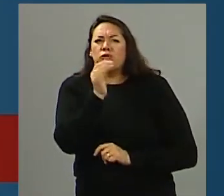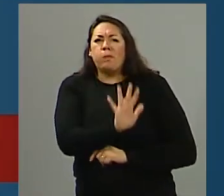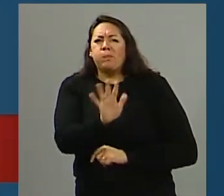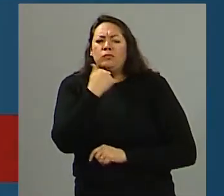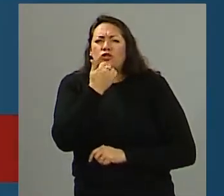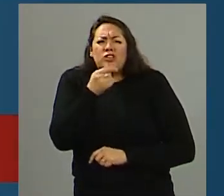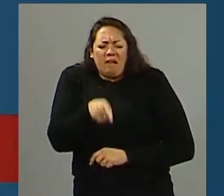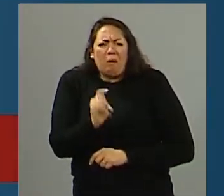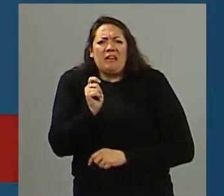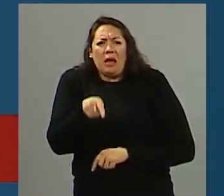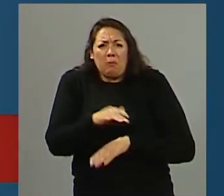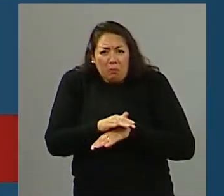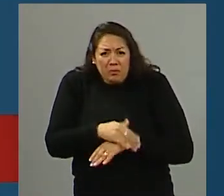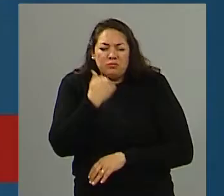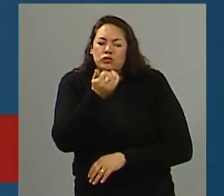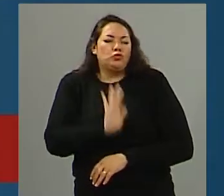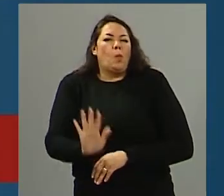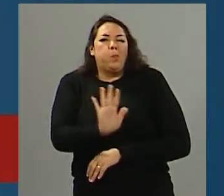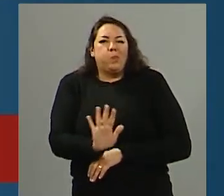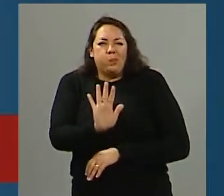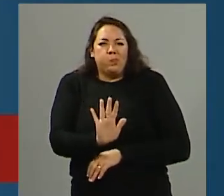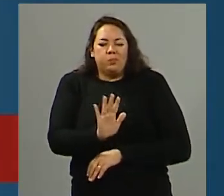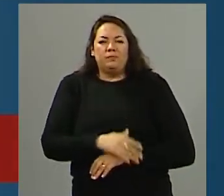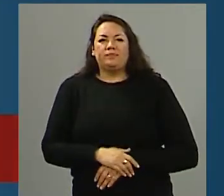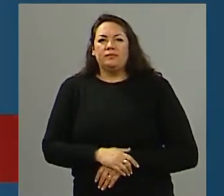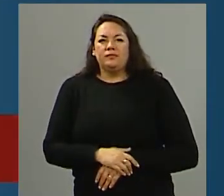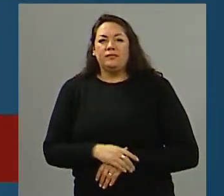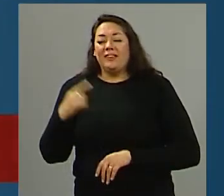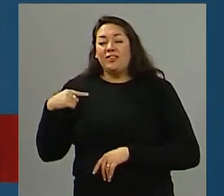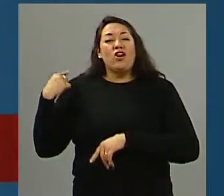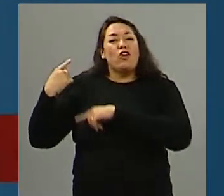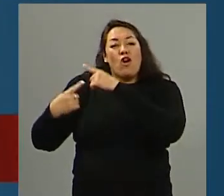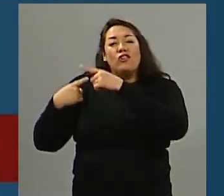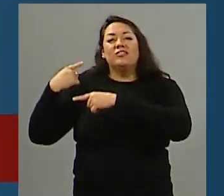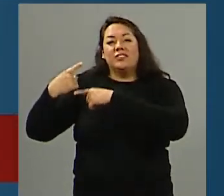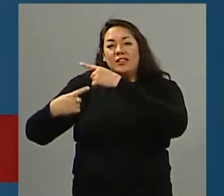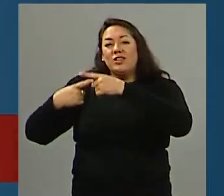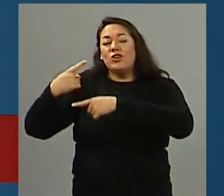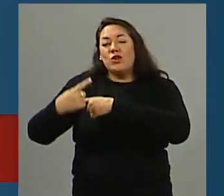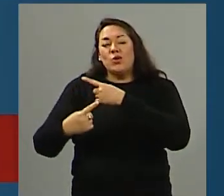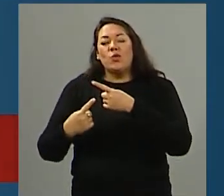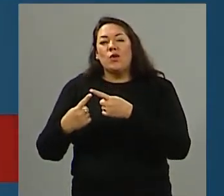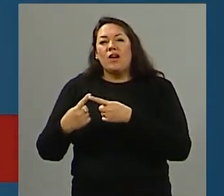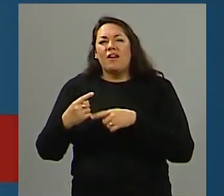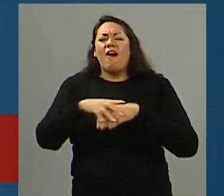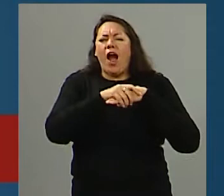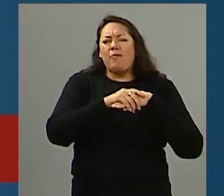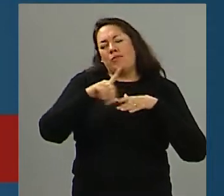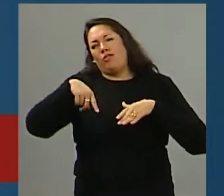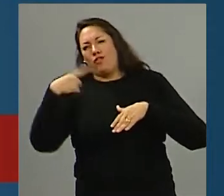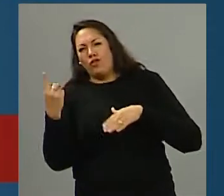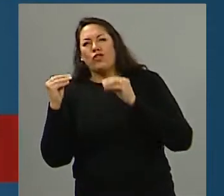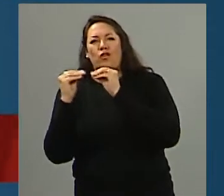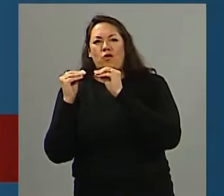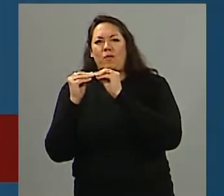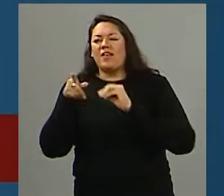quién fue. Y bueno, son cosas que siguen a lo largo. Yo soy muy amigo de William Rodríguez, quien tenía, por ejemplo,